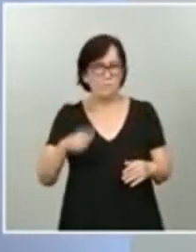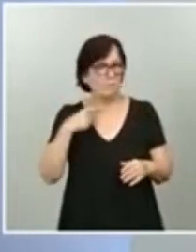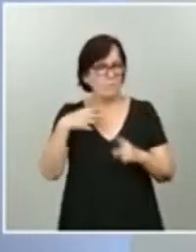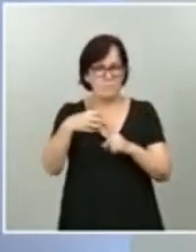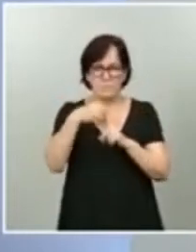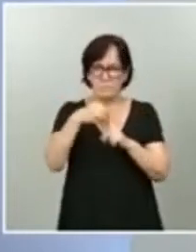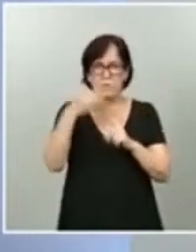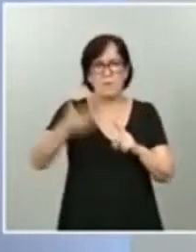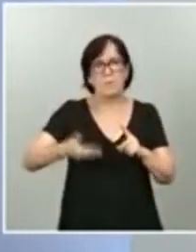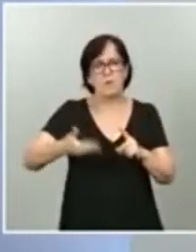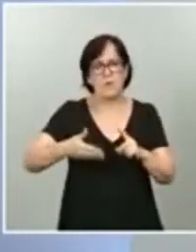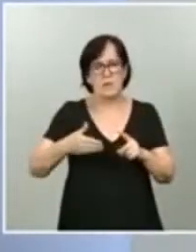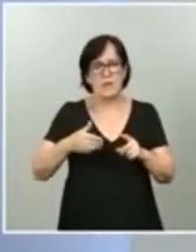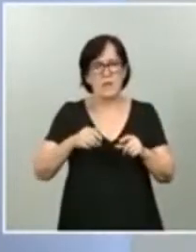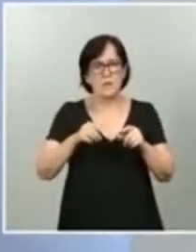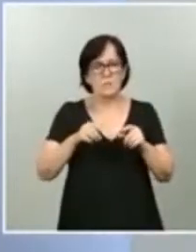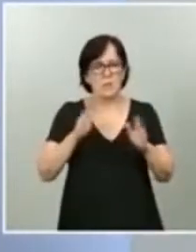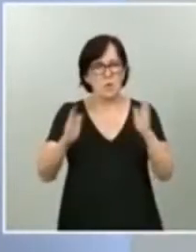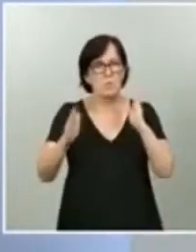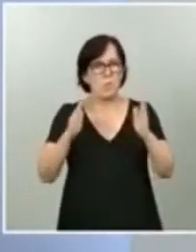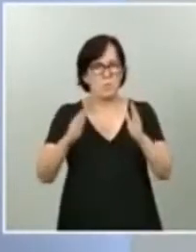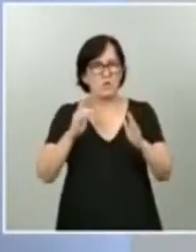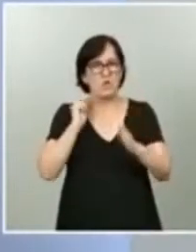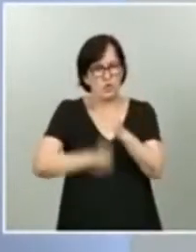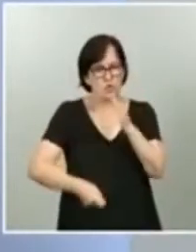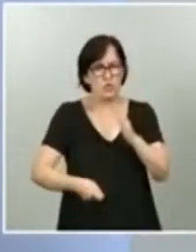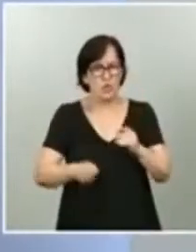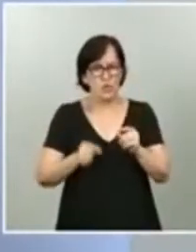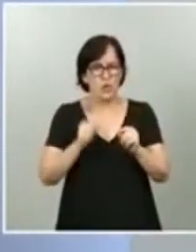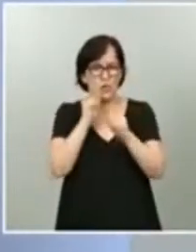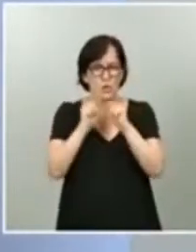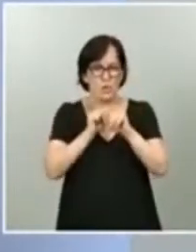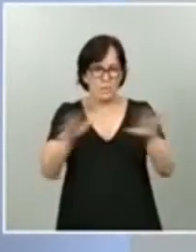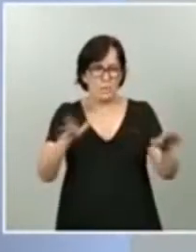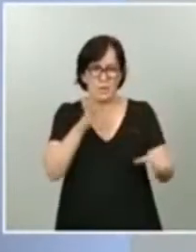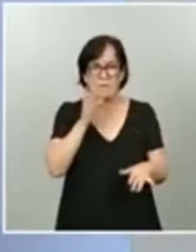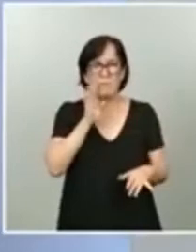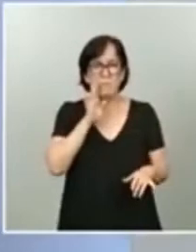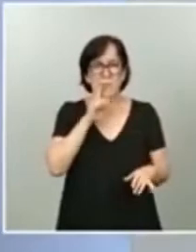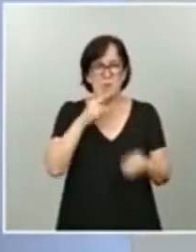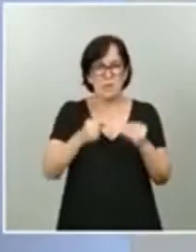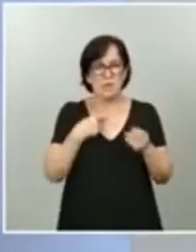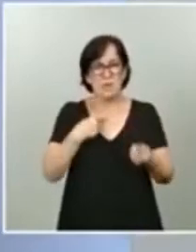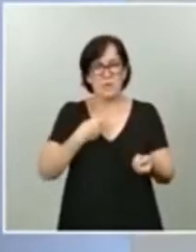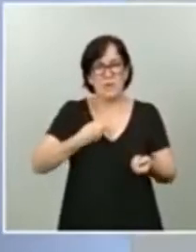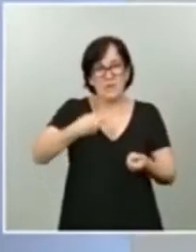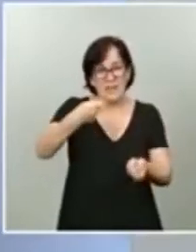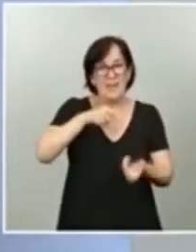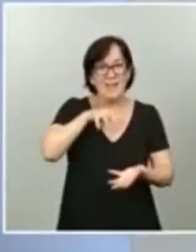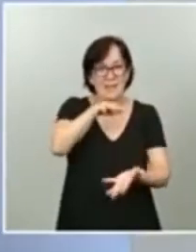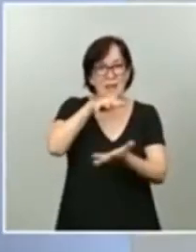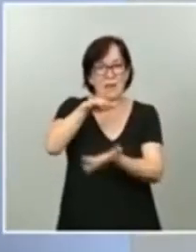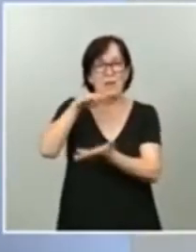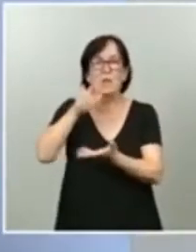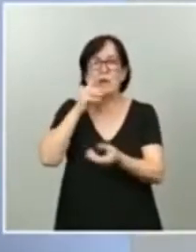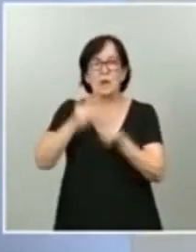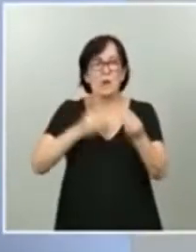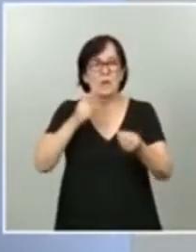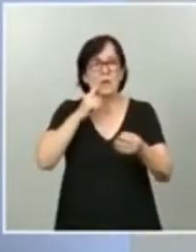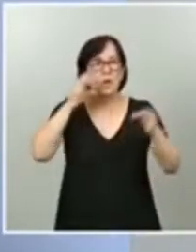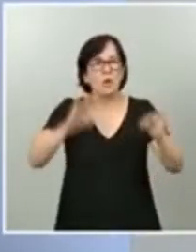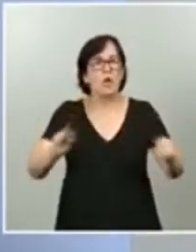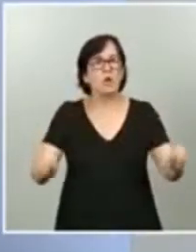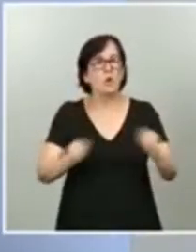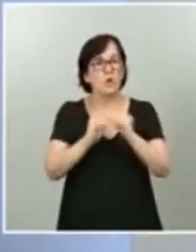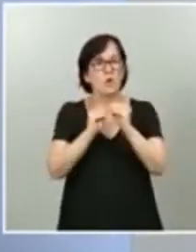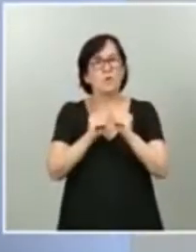más duros de la pandemia, como decía antes, para mantener el suministro de los bienes básicos, justo es ahora que cumplamos también